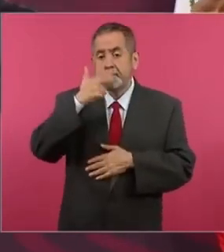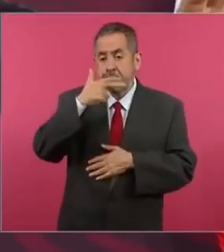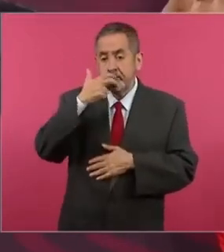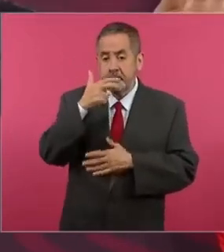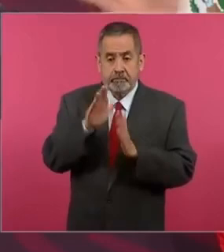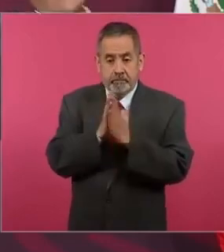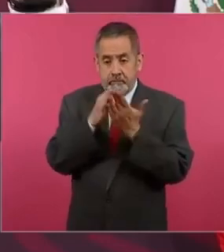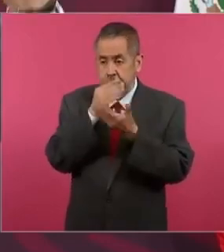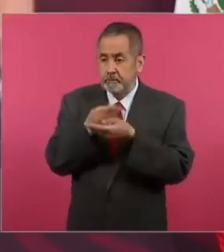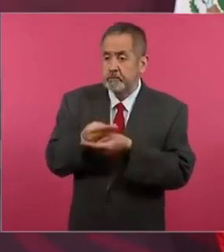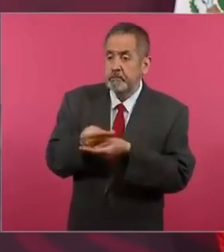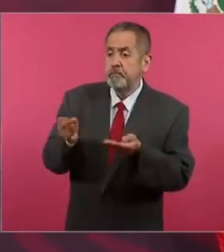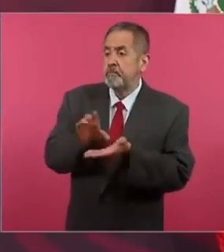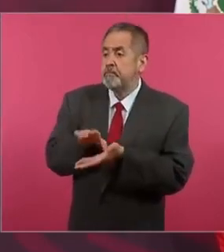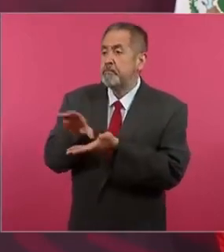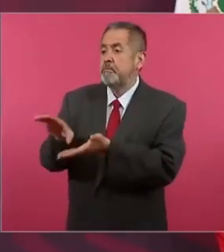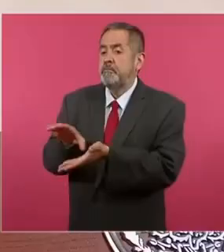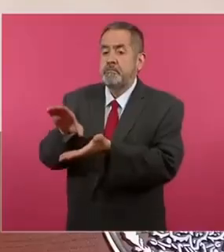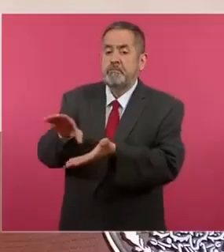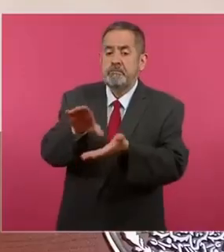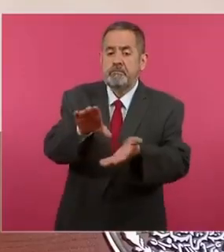a las escuelas,